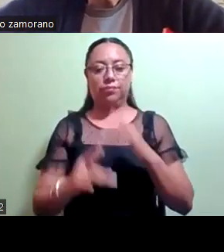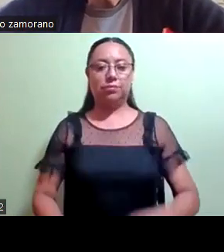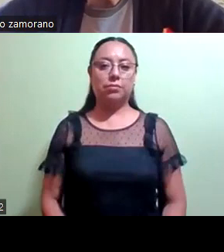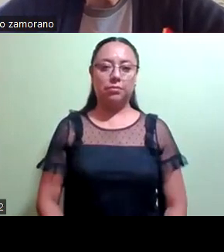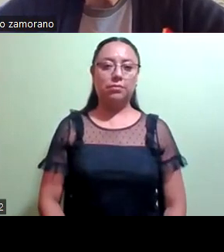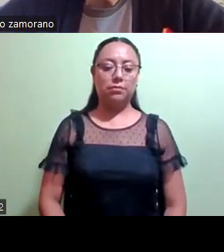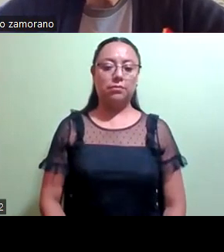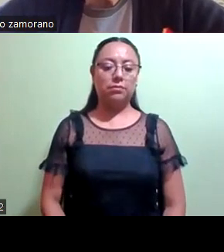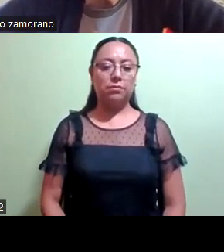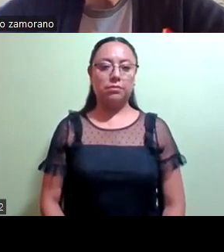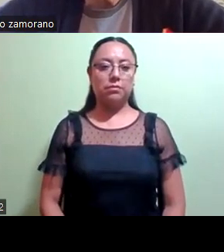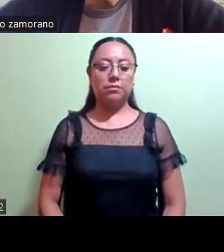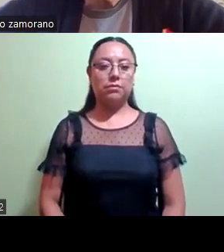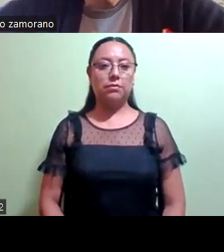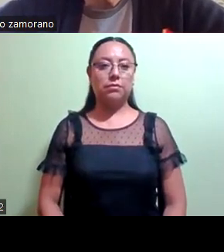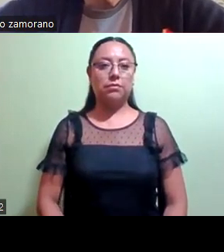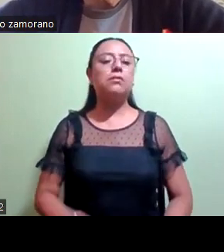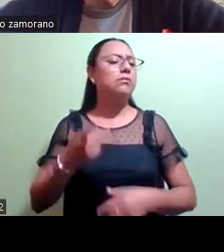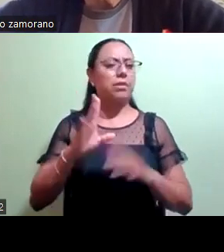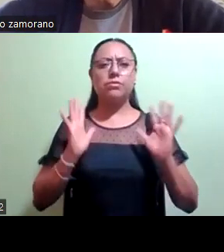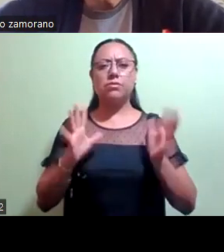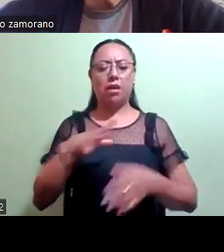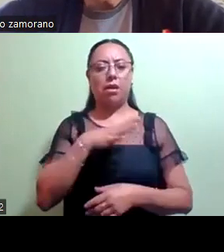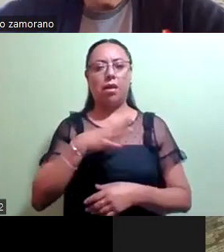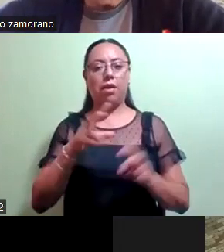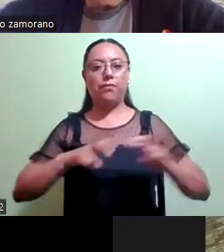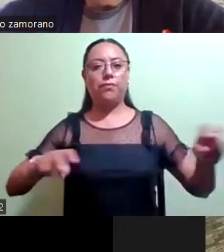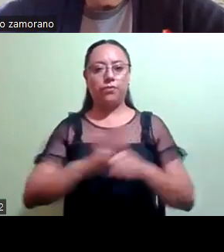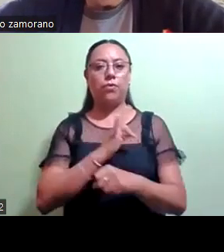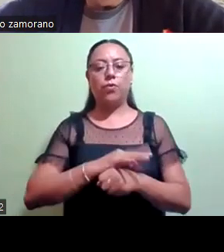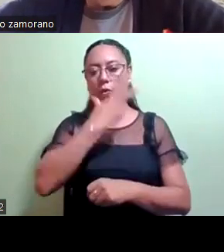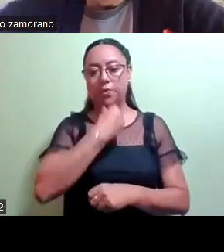Sí, diputado. Pero ya hay coros, el secretario.